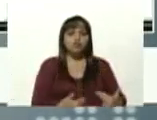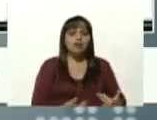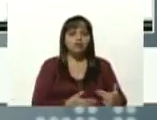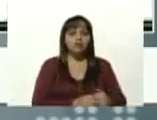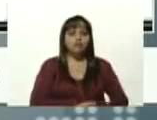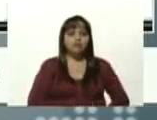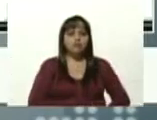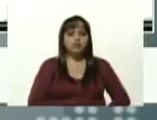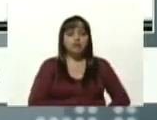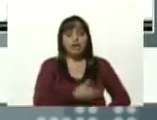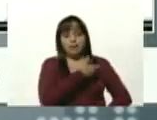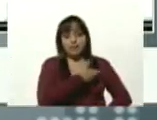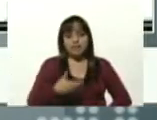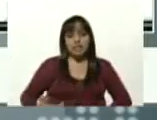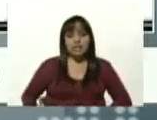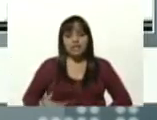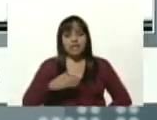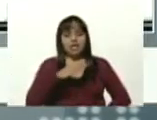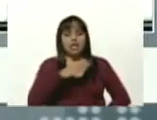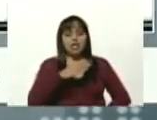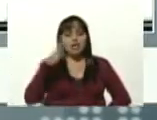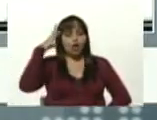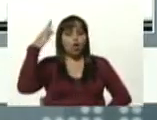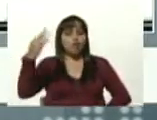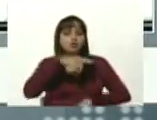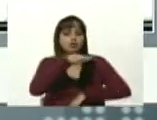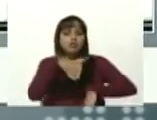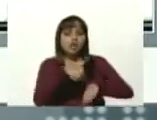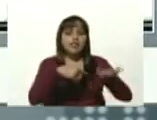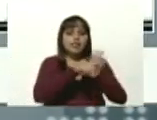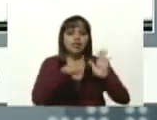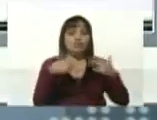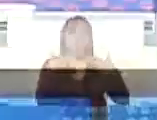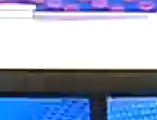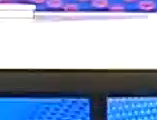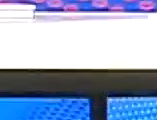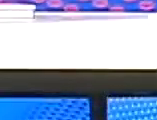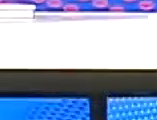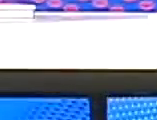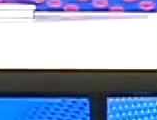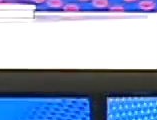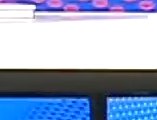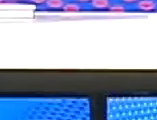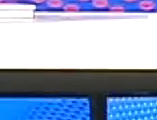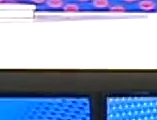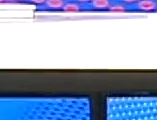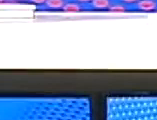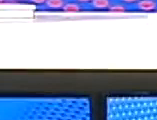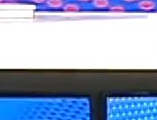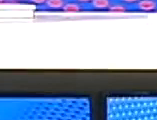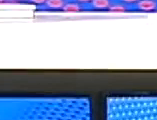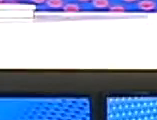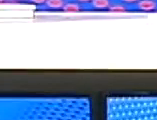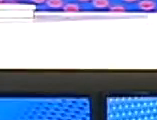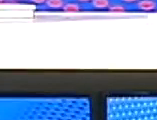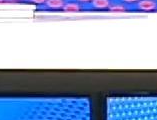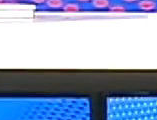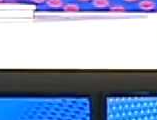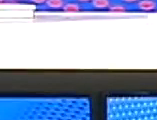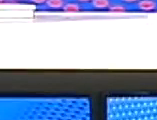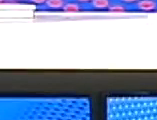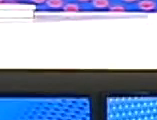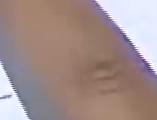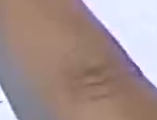presidente del Consejo Nacional de Derechos Humanos y por este lado de la oposición el ex diputado